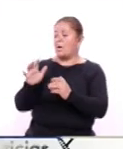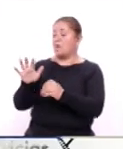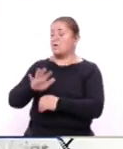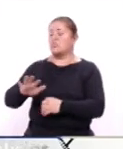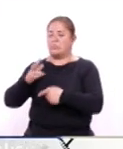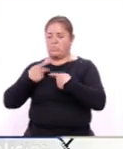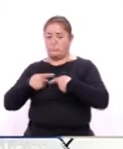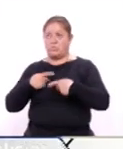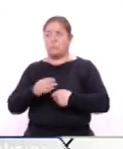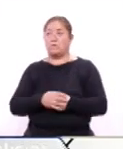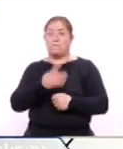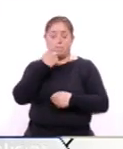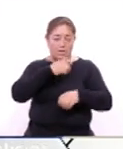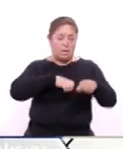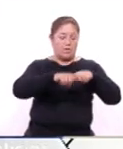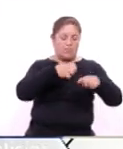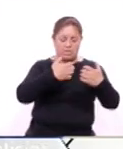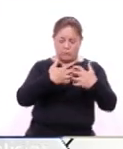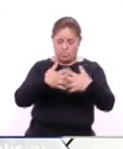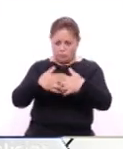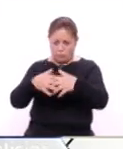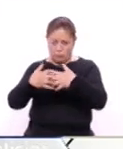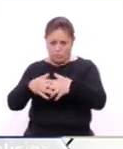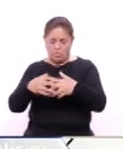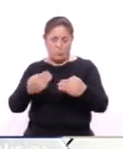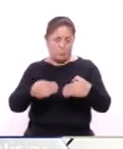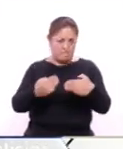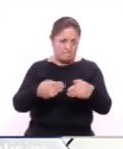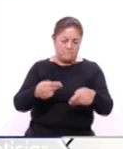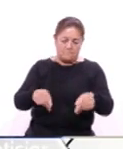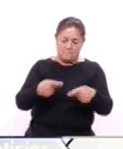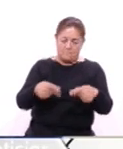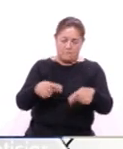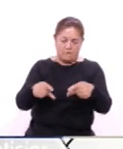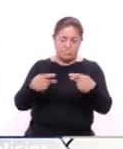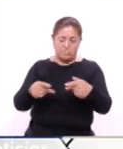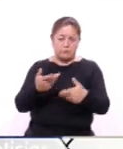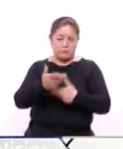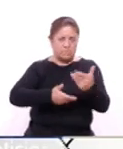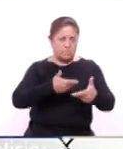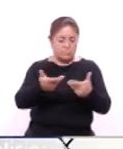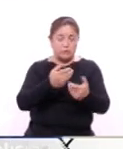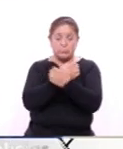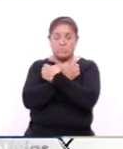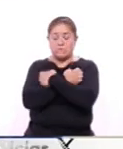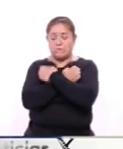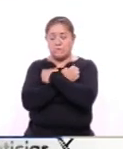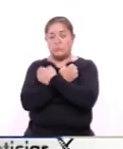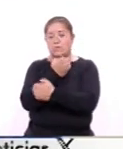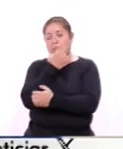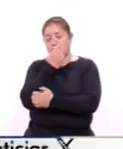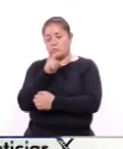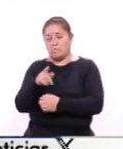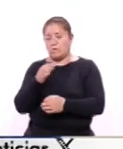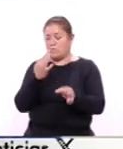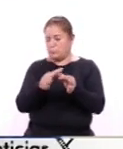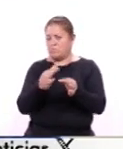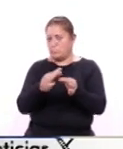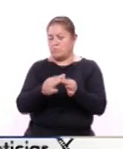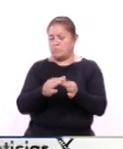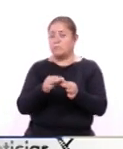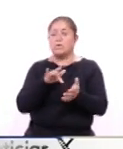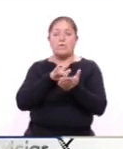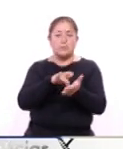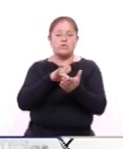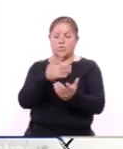industria, comercio, servicios e instituciones educativas cumplan con ciertos requisitos y estemos apoyando al medio